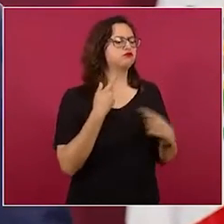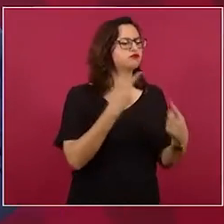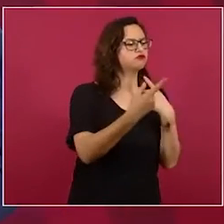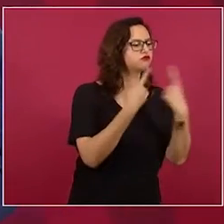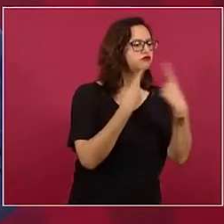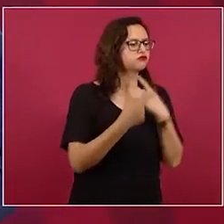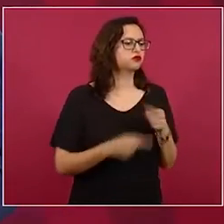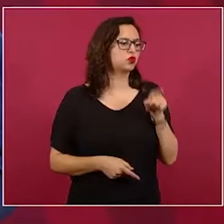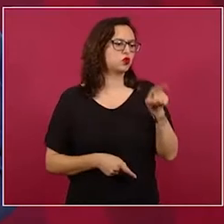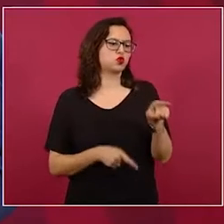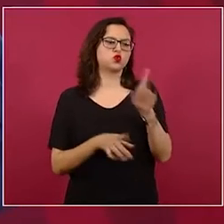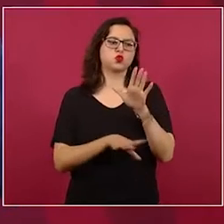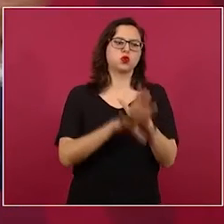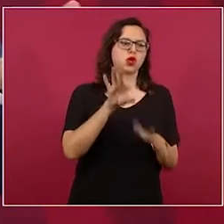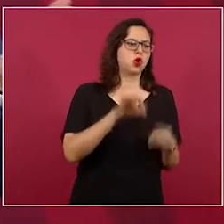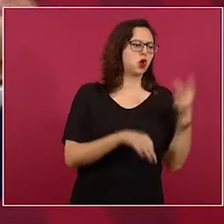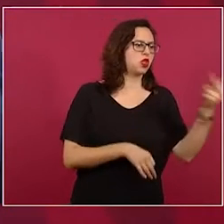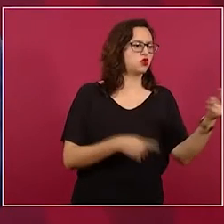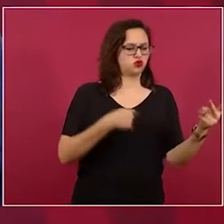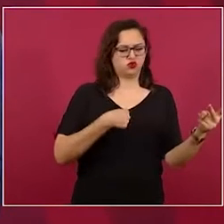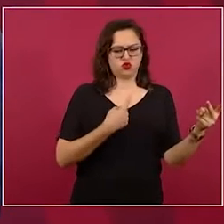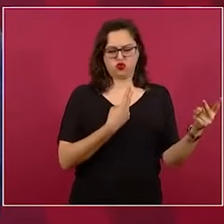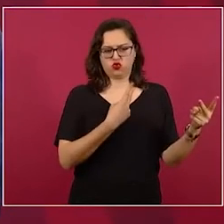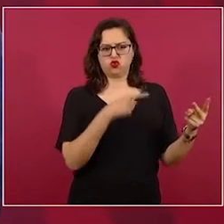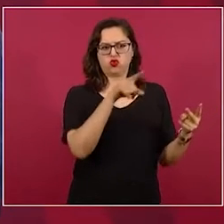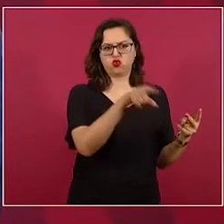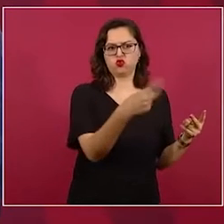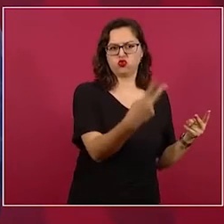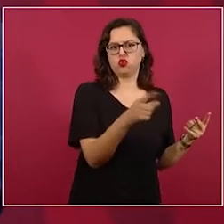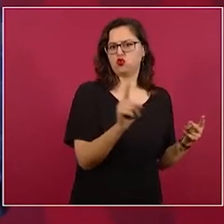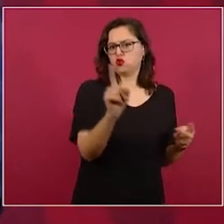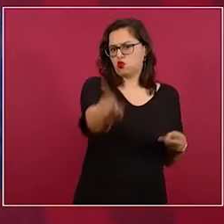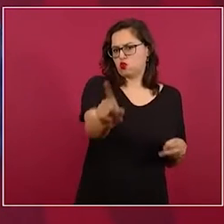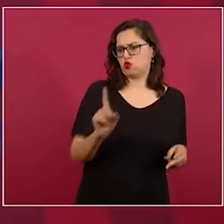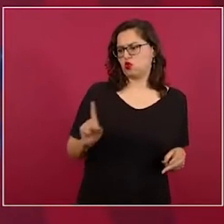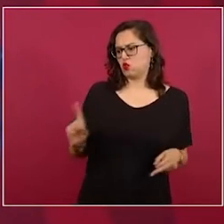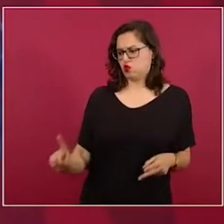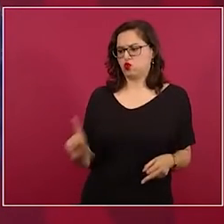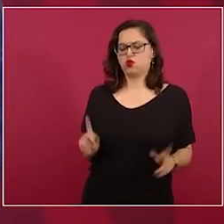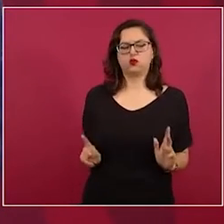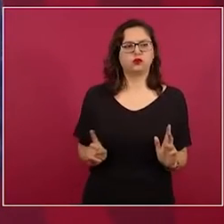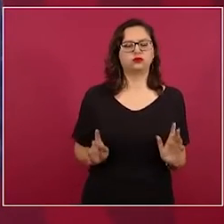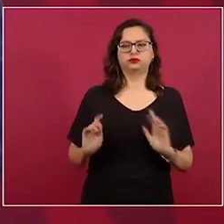así era, ahí están,